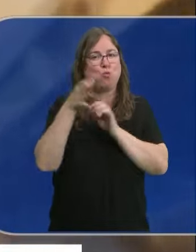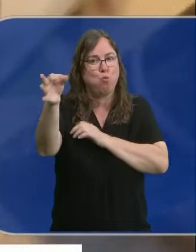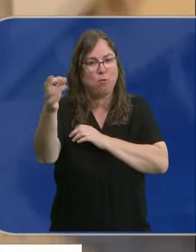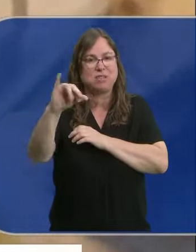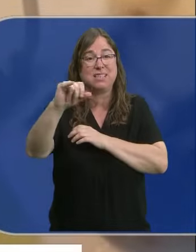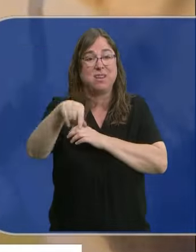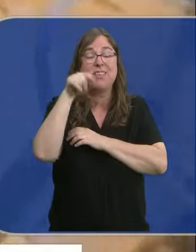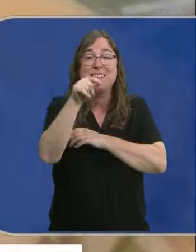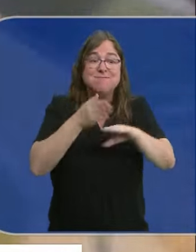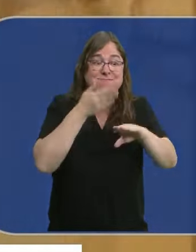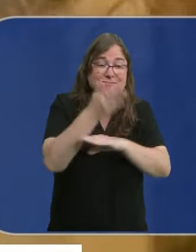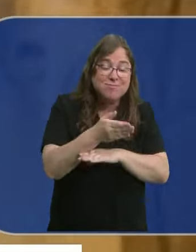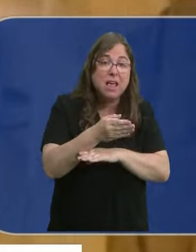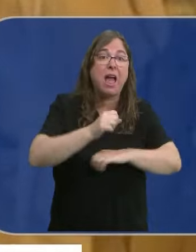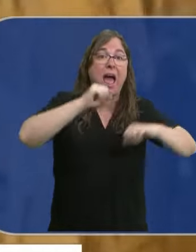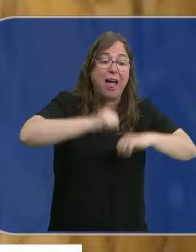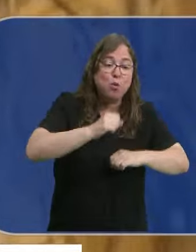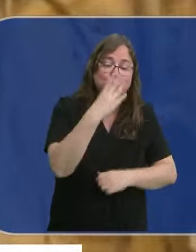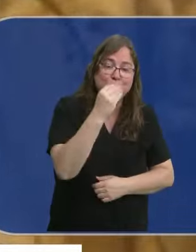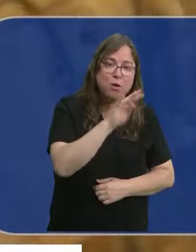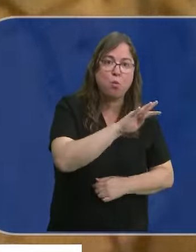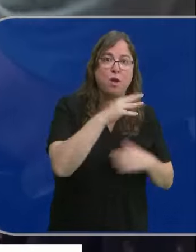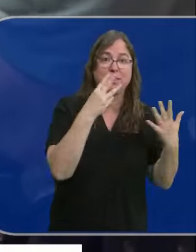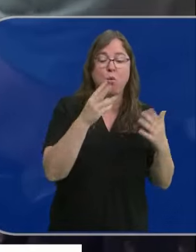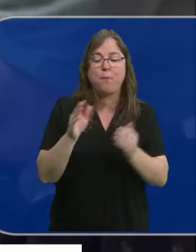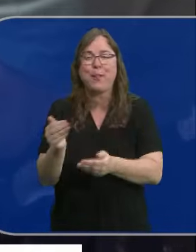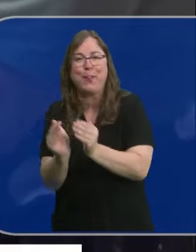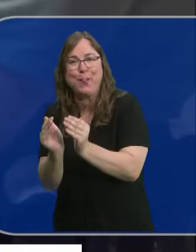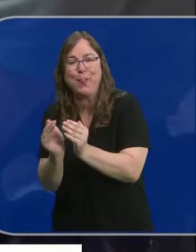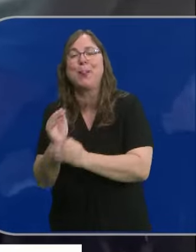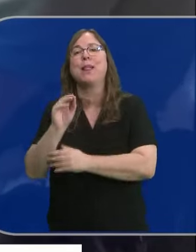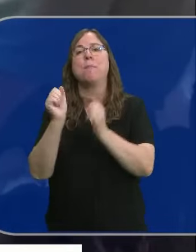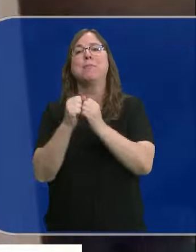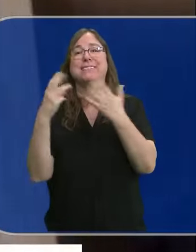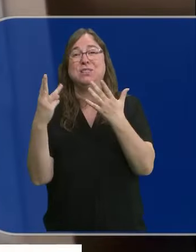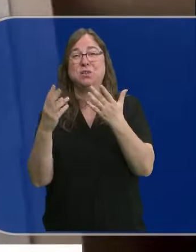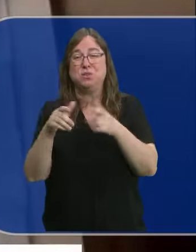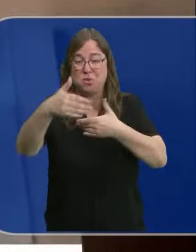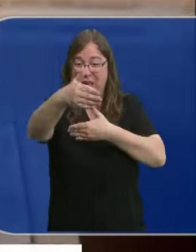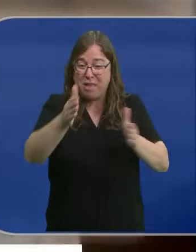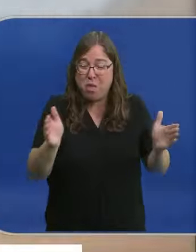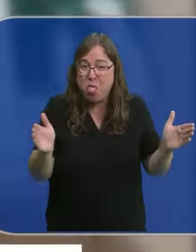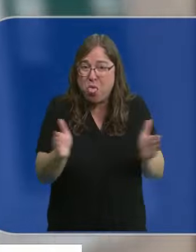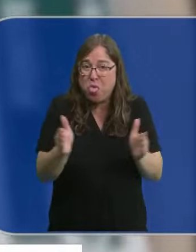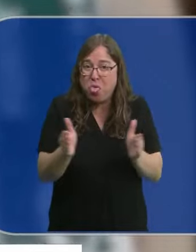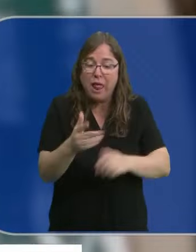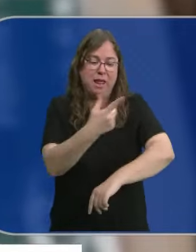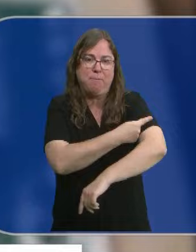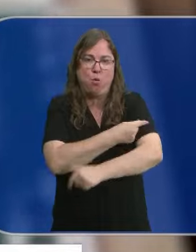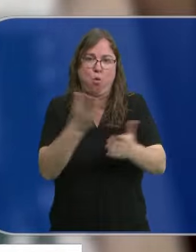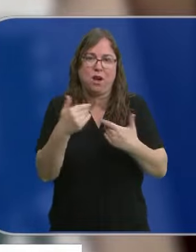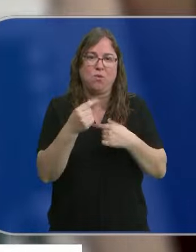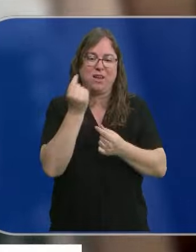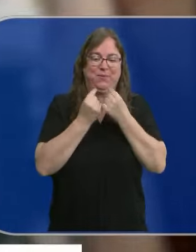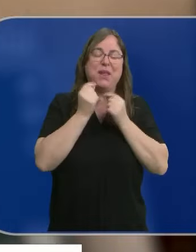donde se encontraban los animales había 49 adultos y 28 cachorros. El espacio donde convivían era muy pequeño y no estaban vacunados ni desparasitados.